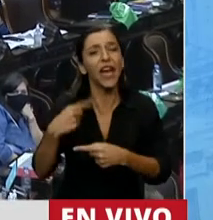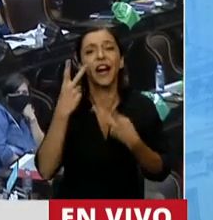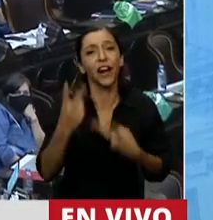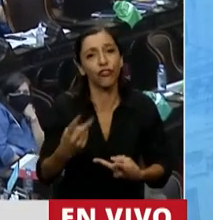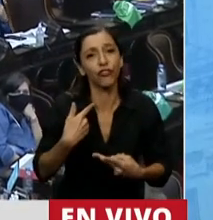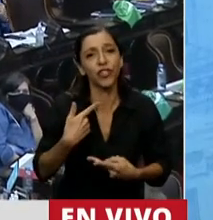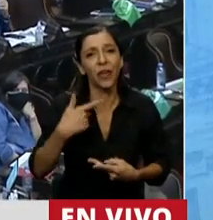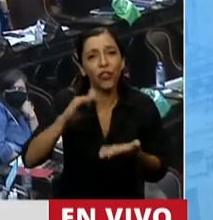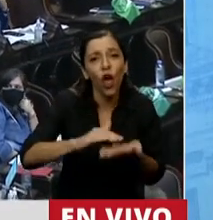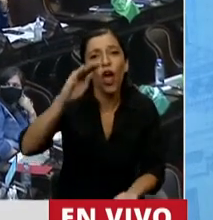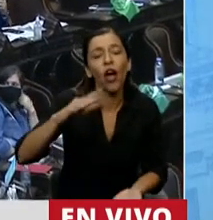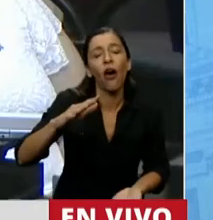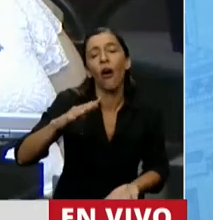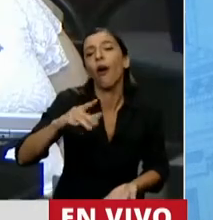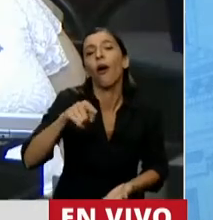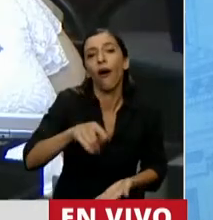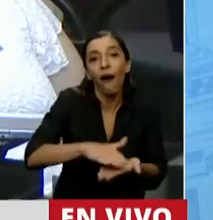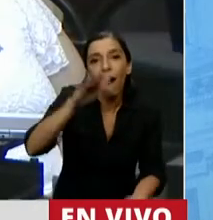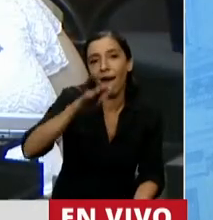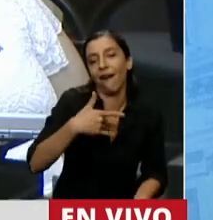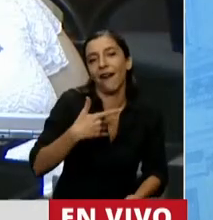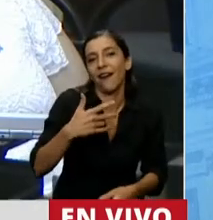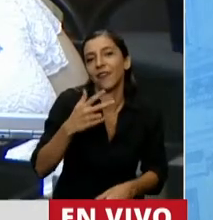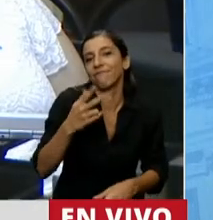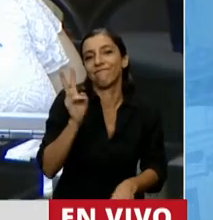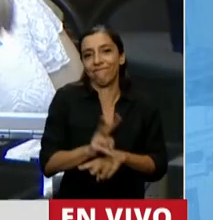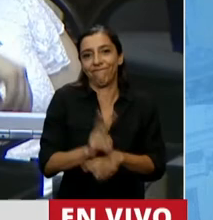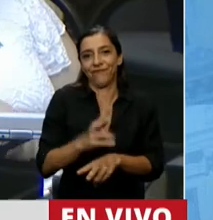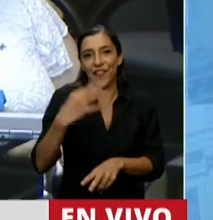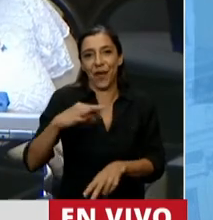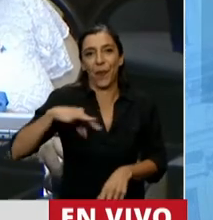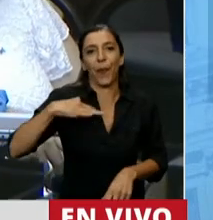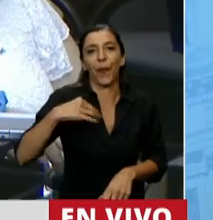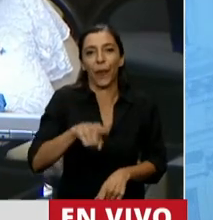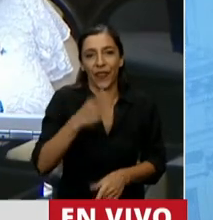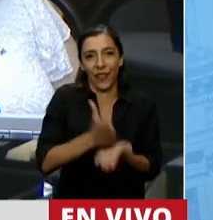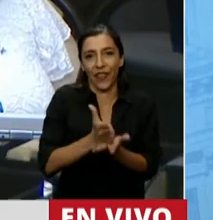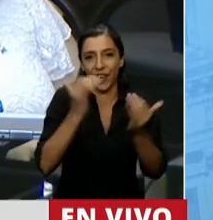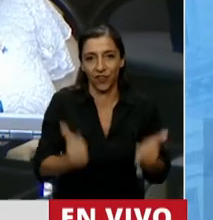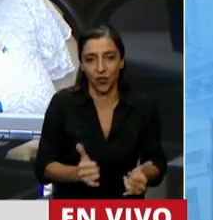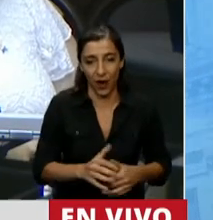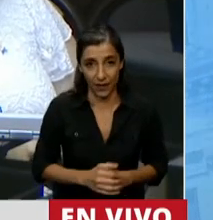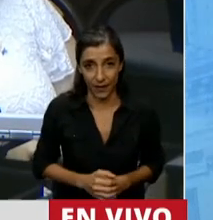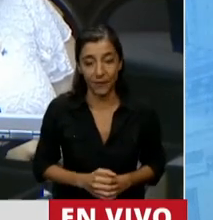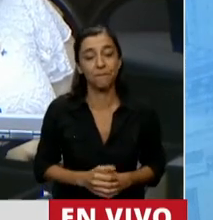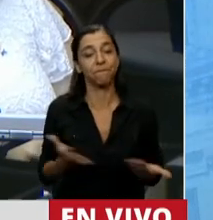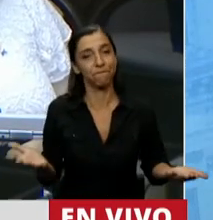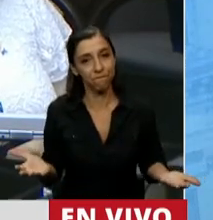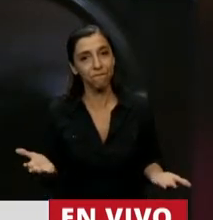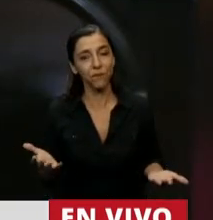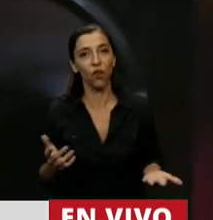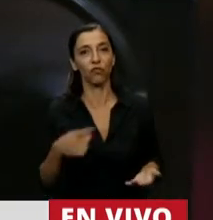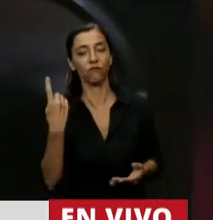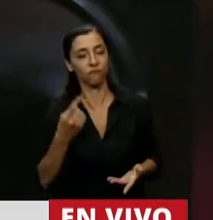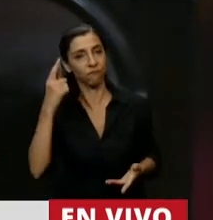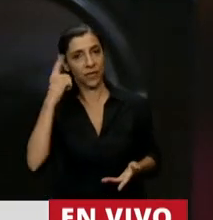intrínsecamente a la vida. En función de estos antecedentes resulta inequívoco que en el